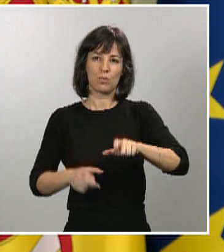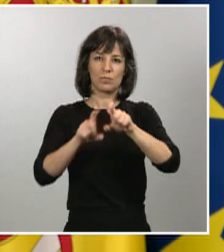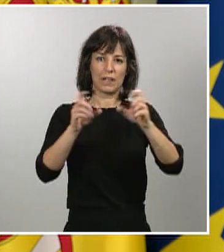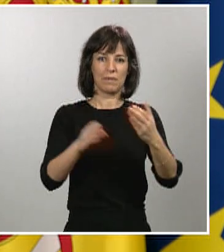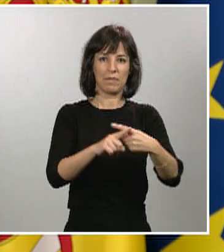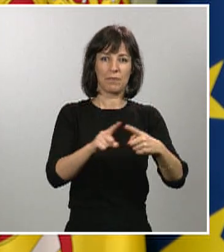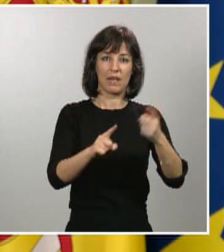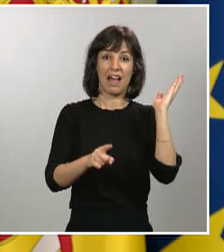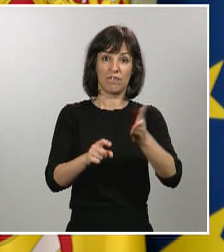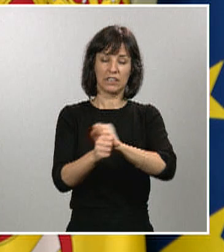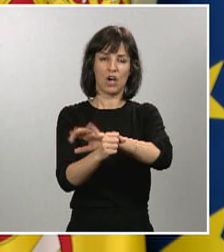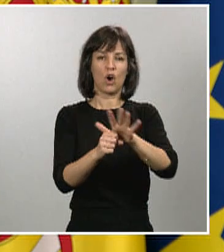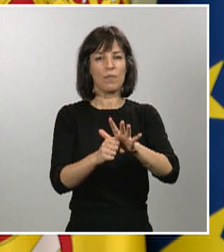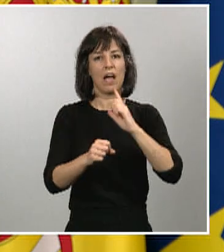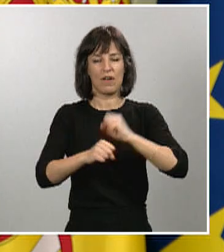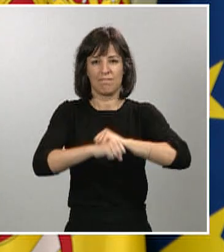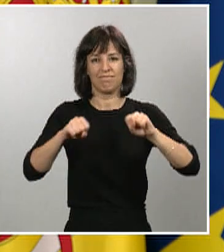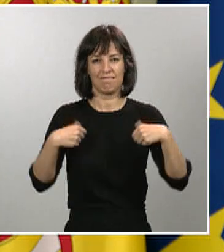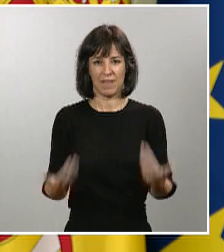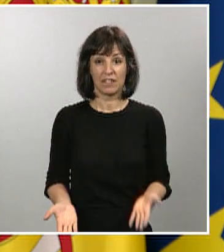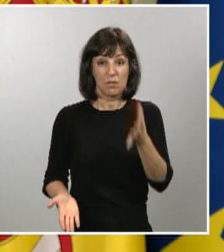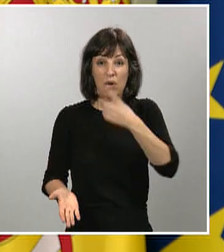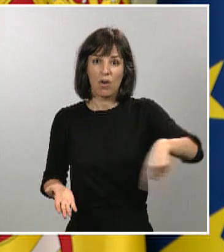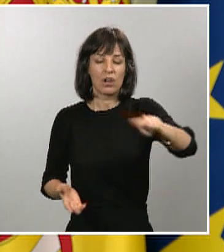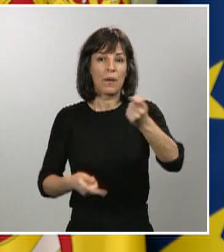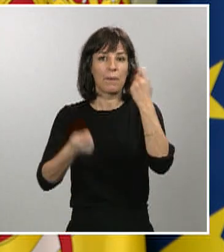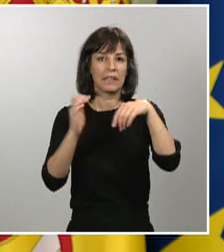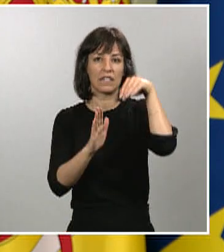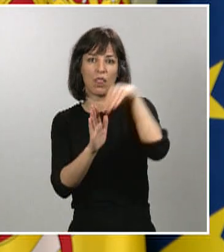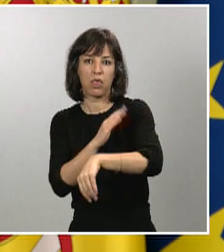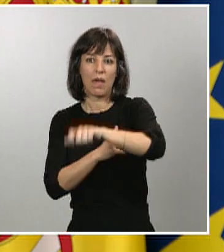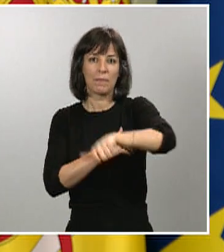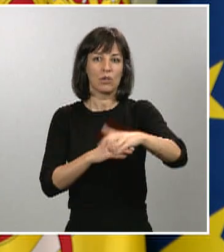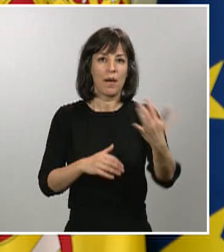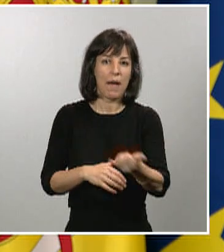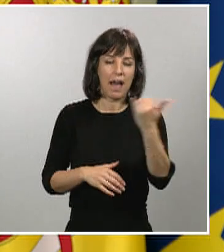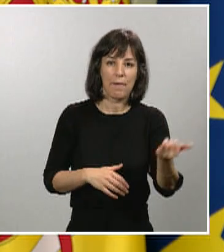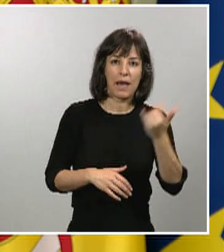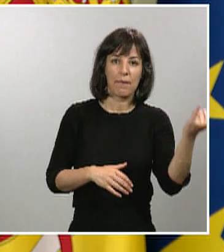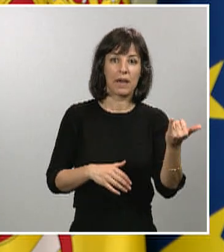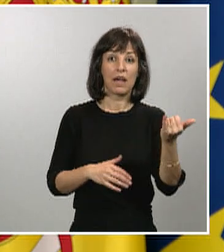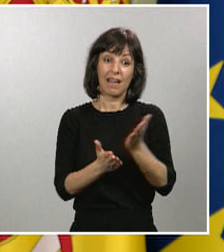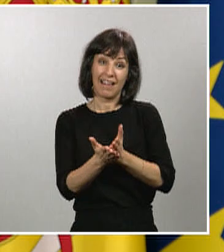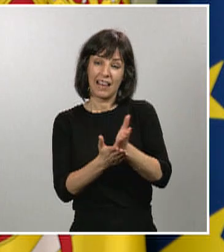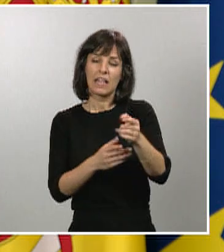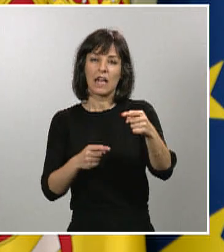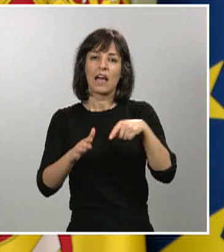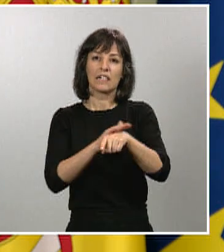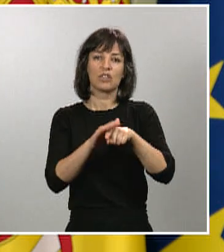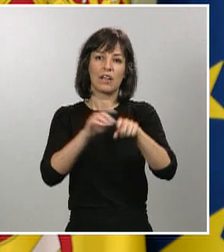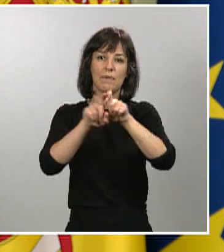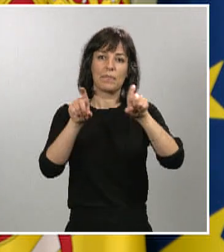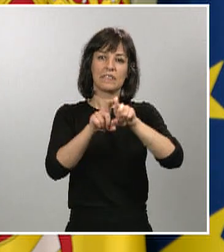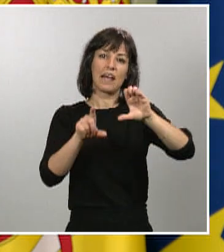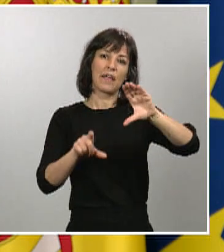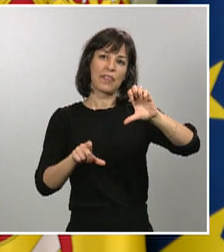que se enfrentan a caídas de ventas, a bajas de personal, una línea gestionada por la empresa Cersa, un refuerzo de